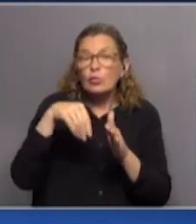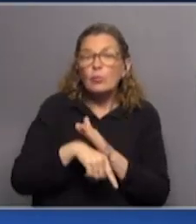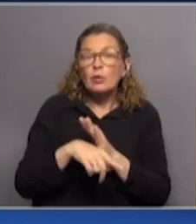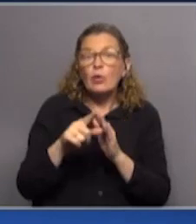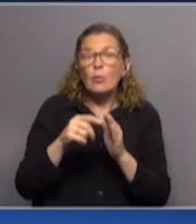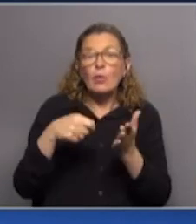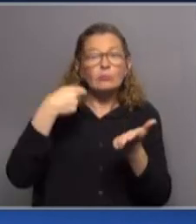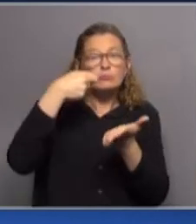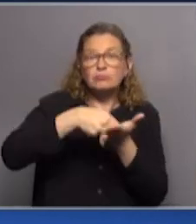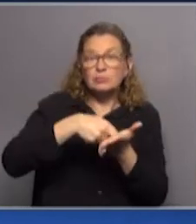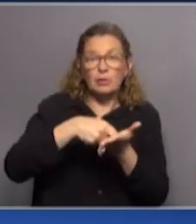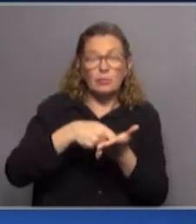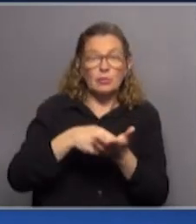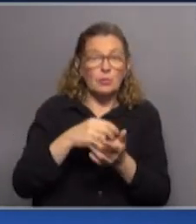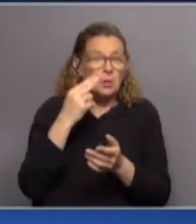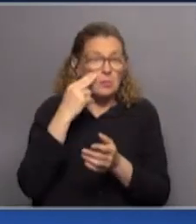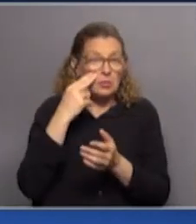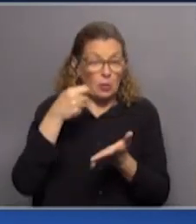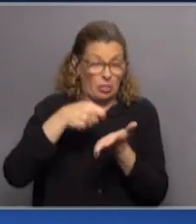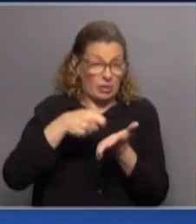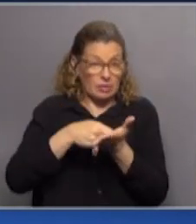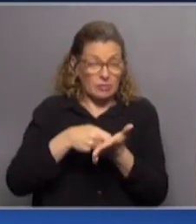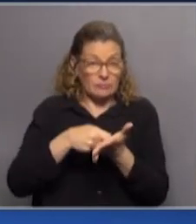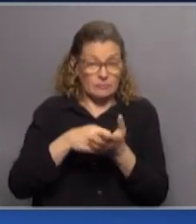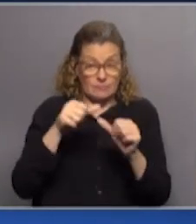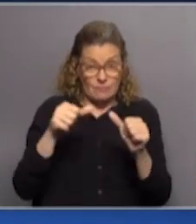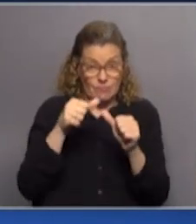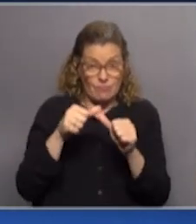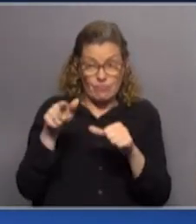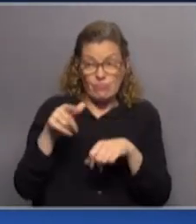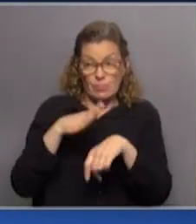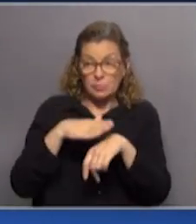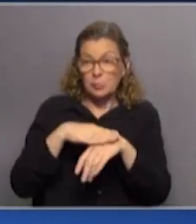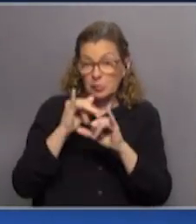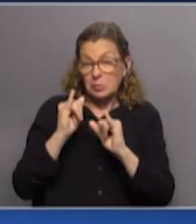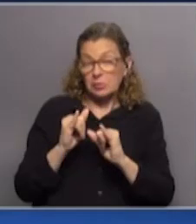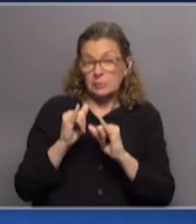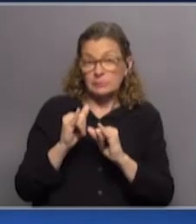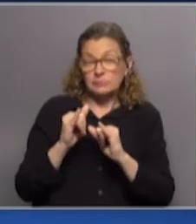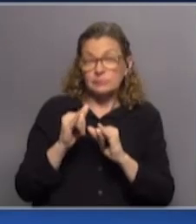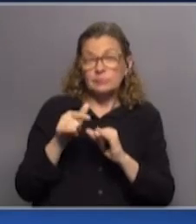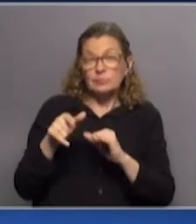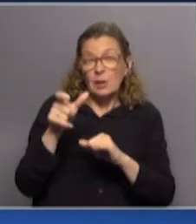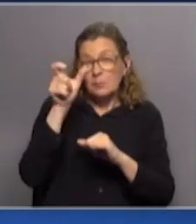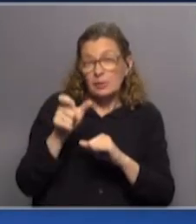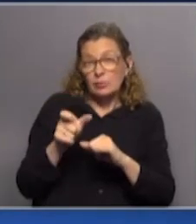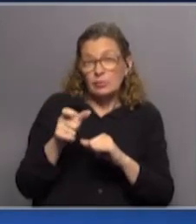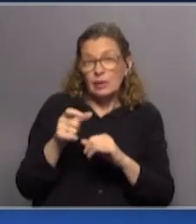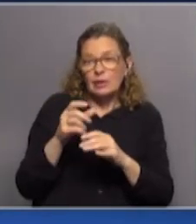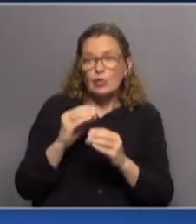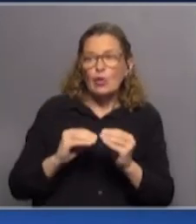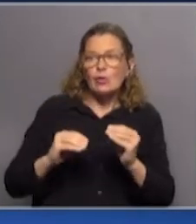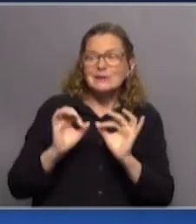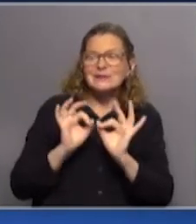diseñado el fideicomiso. Entonces los dineros se utilizaron en lo que correspondía y los propios veedores ponen que no alcanzó